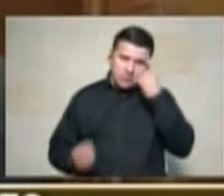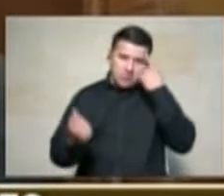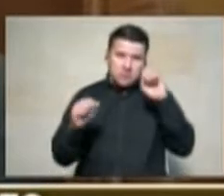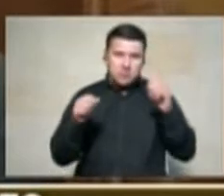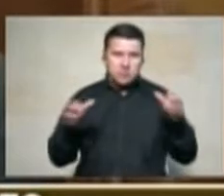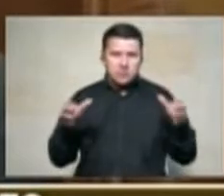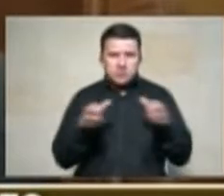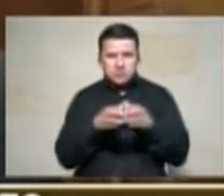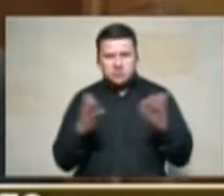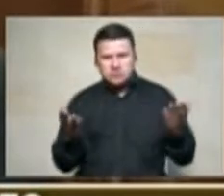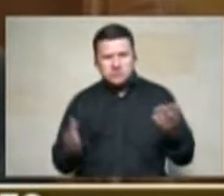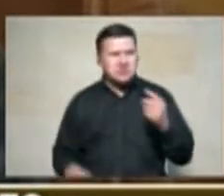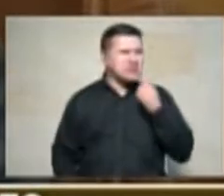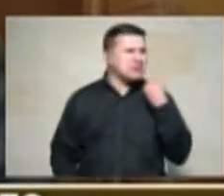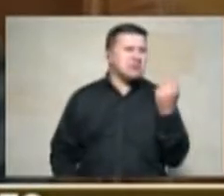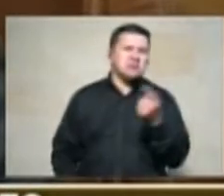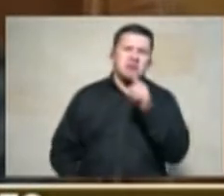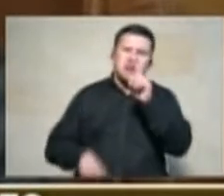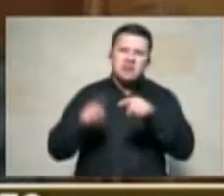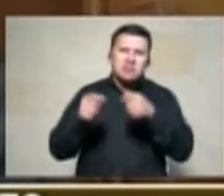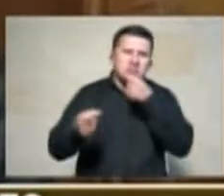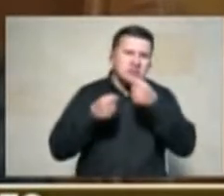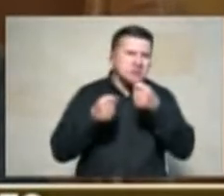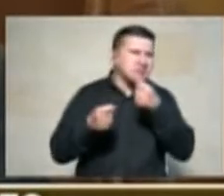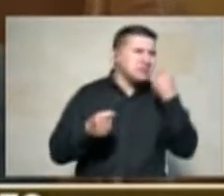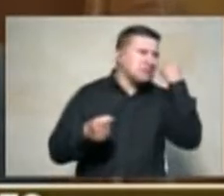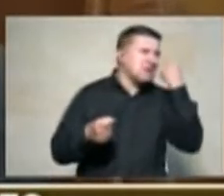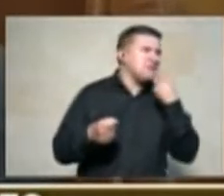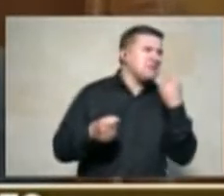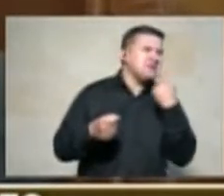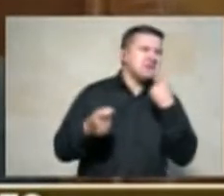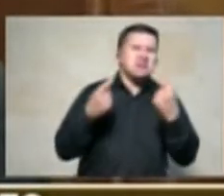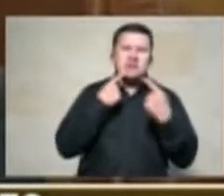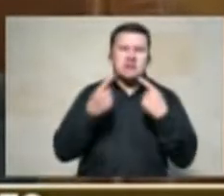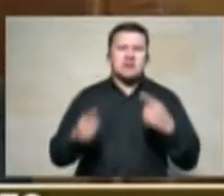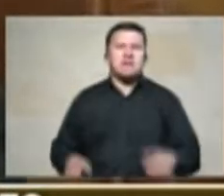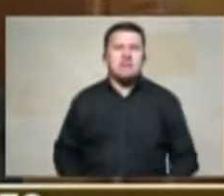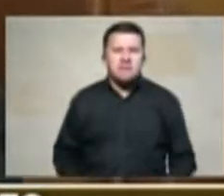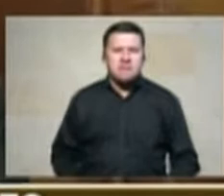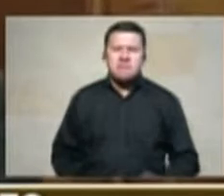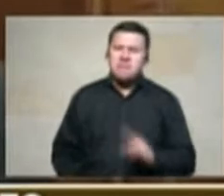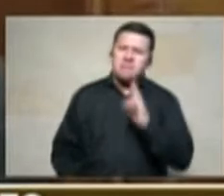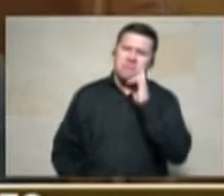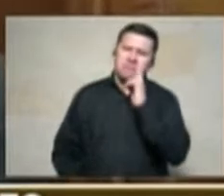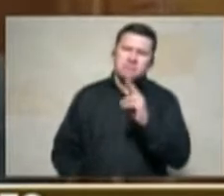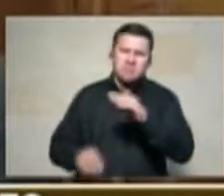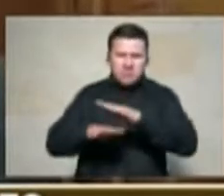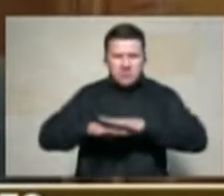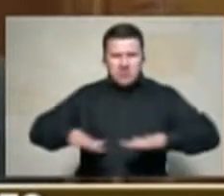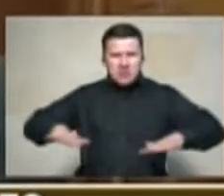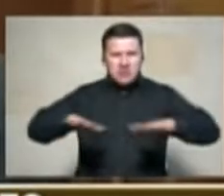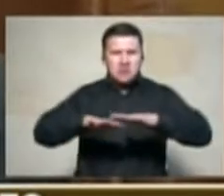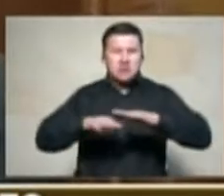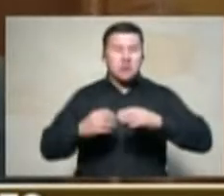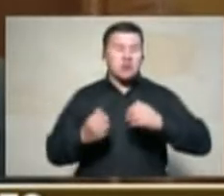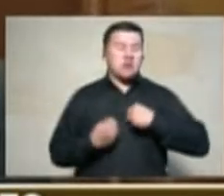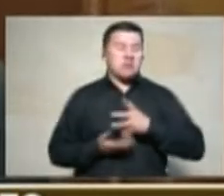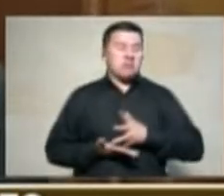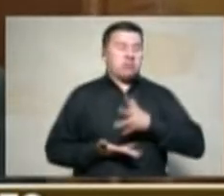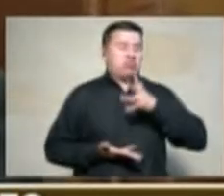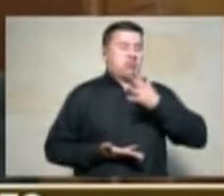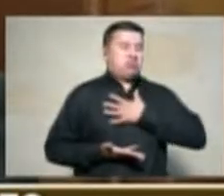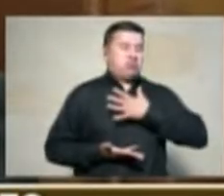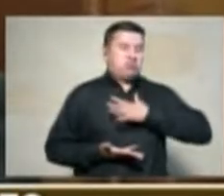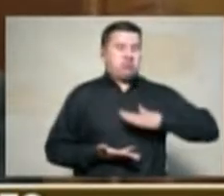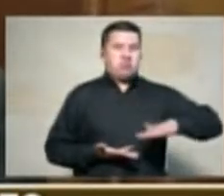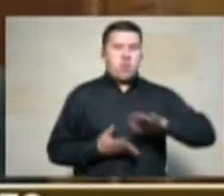comunicación que reconocidos terratenientes estén organizando a través a